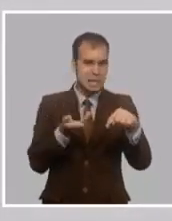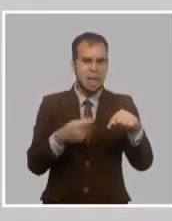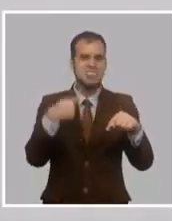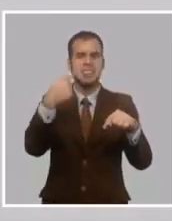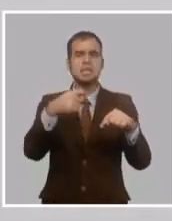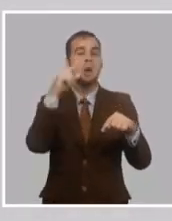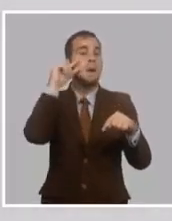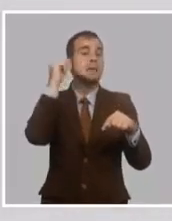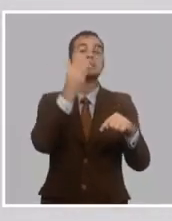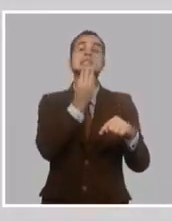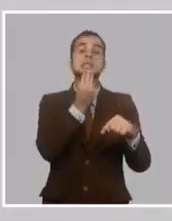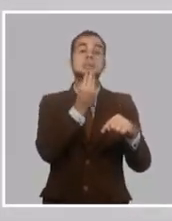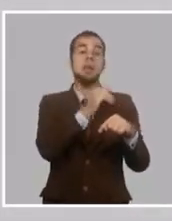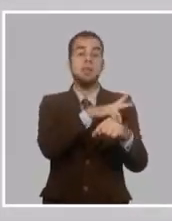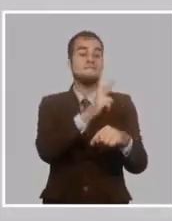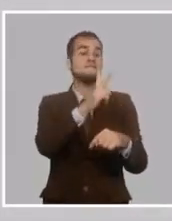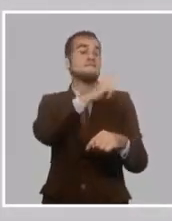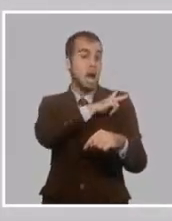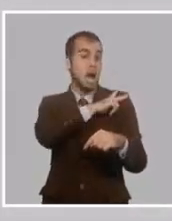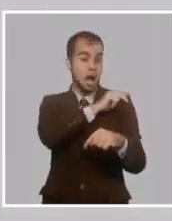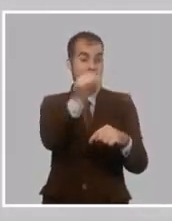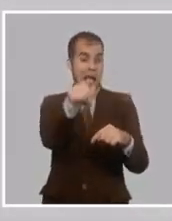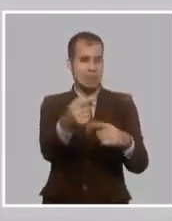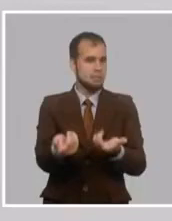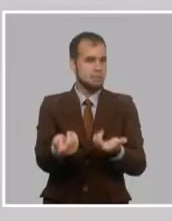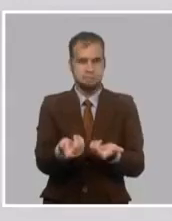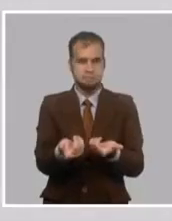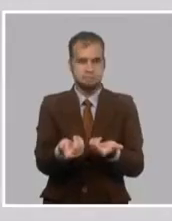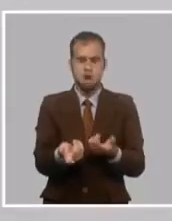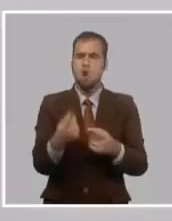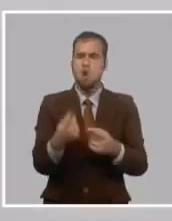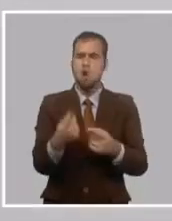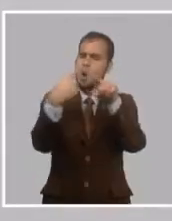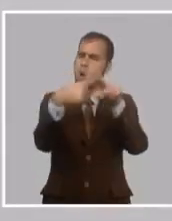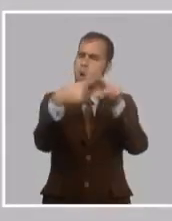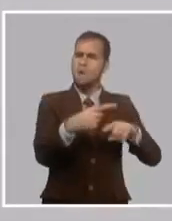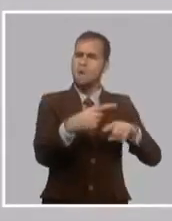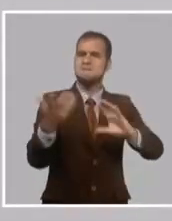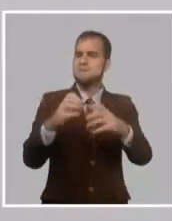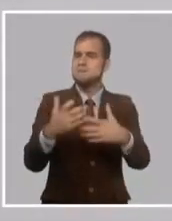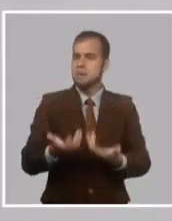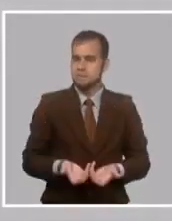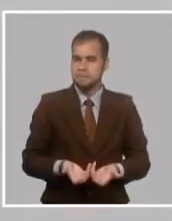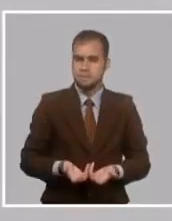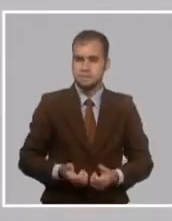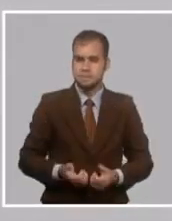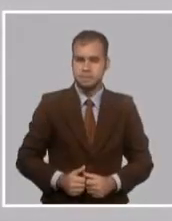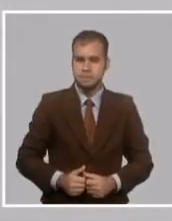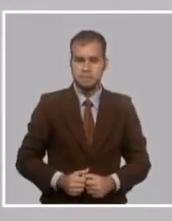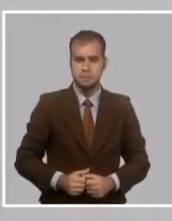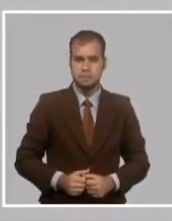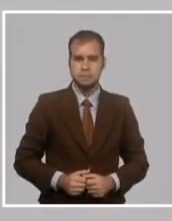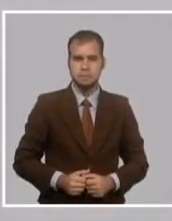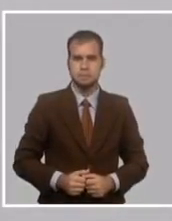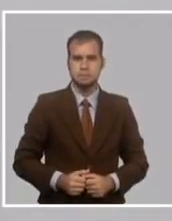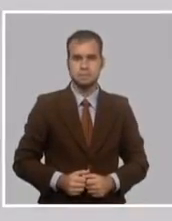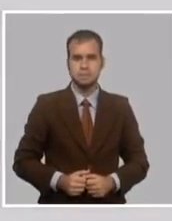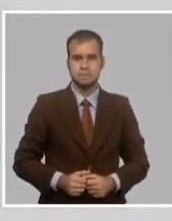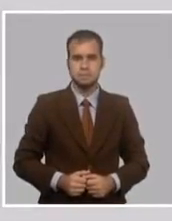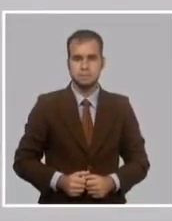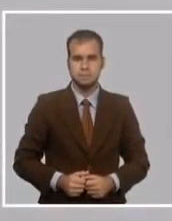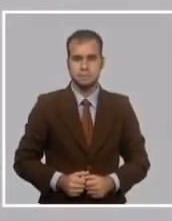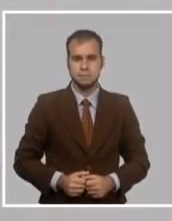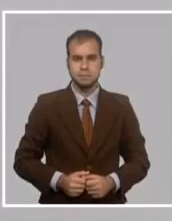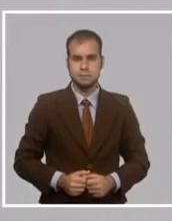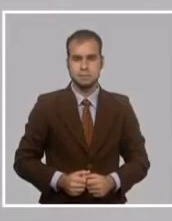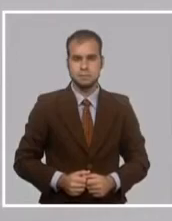Céspedes y a toda la manera que tuvieron de, digamos, tratar de impedir que hubiera una dirección